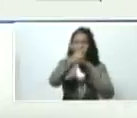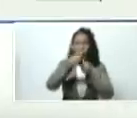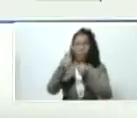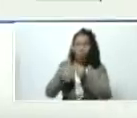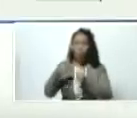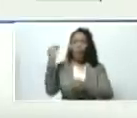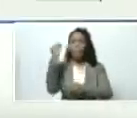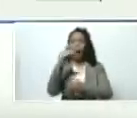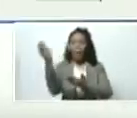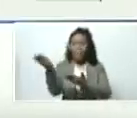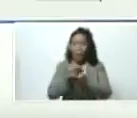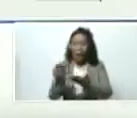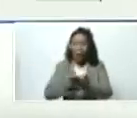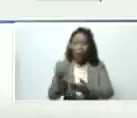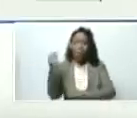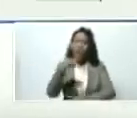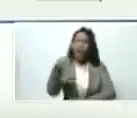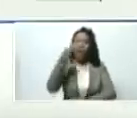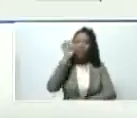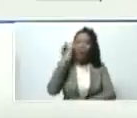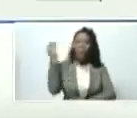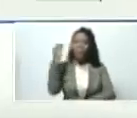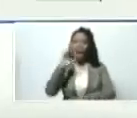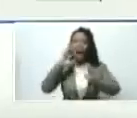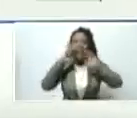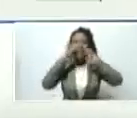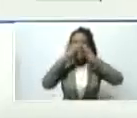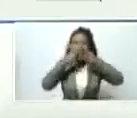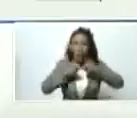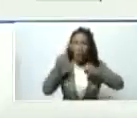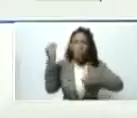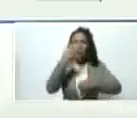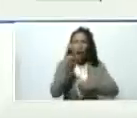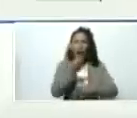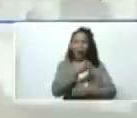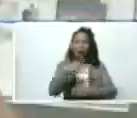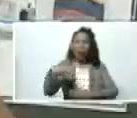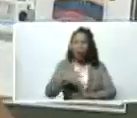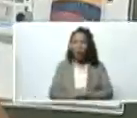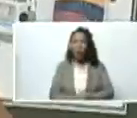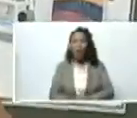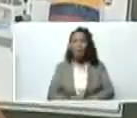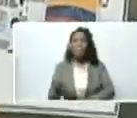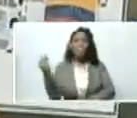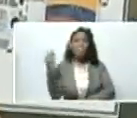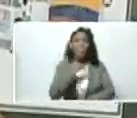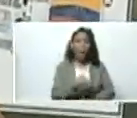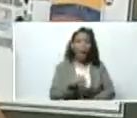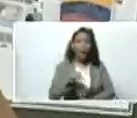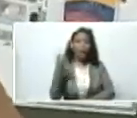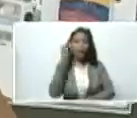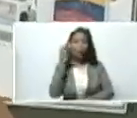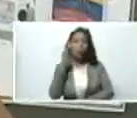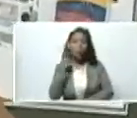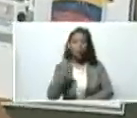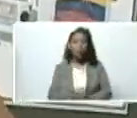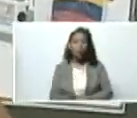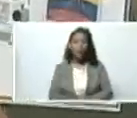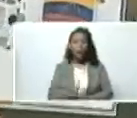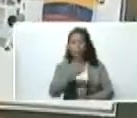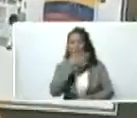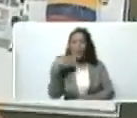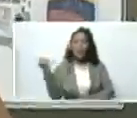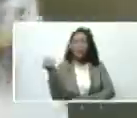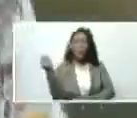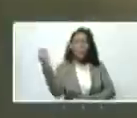plátano más café más maíz más arroz más cacao y mejor más